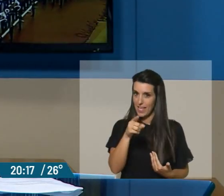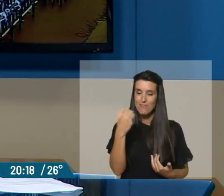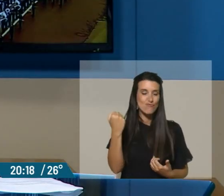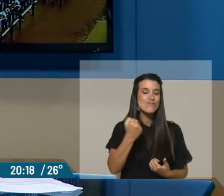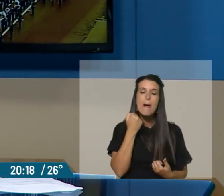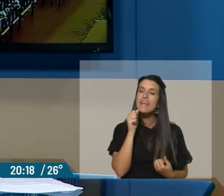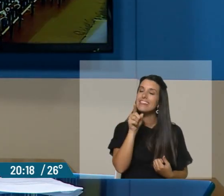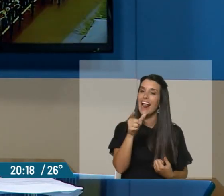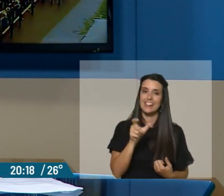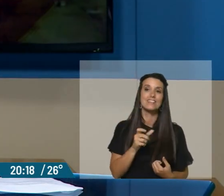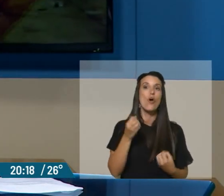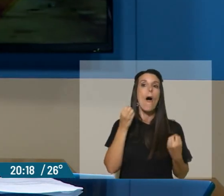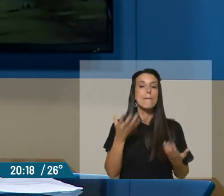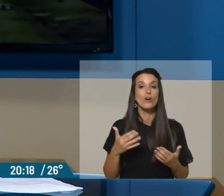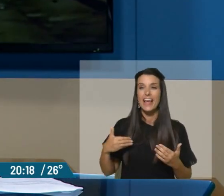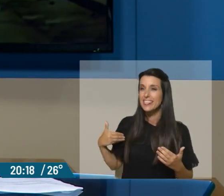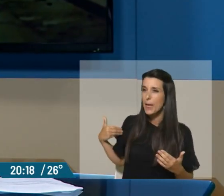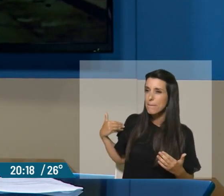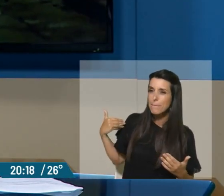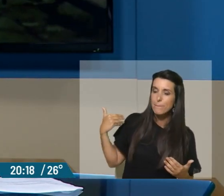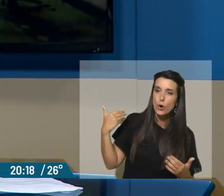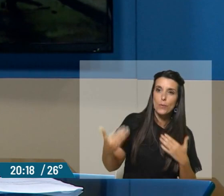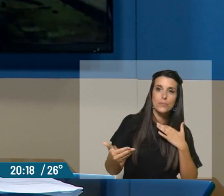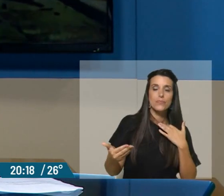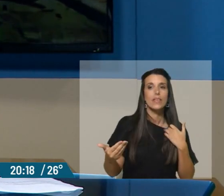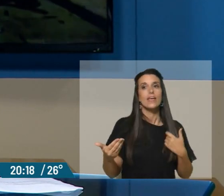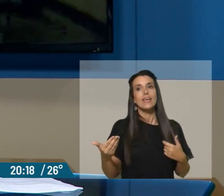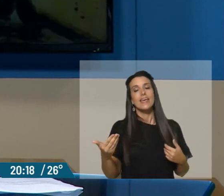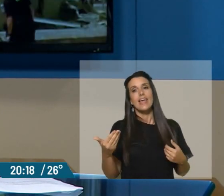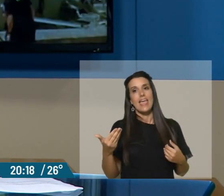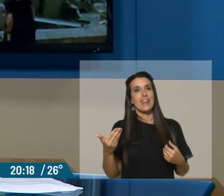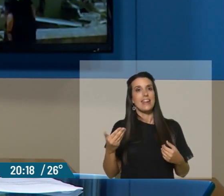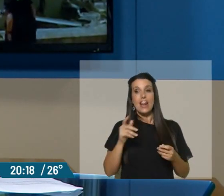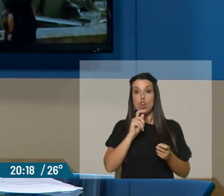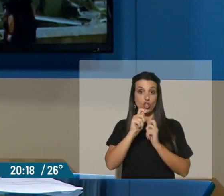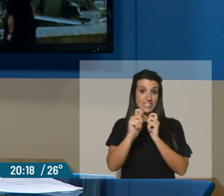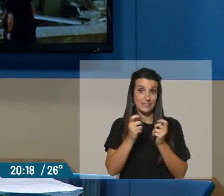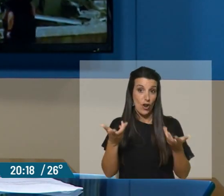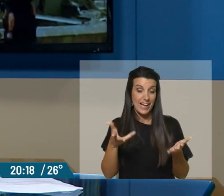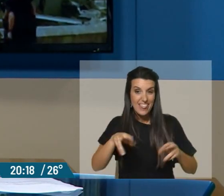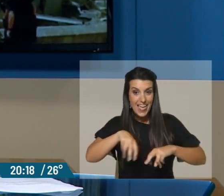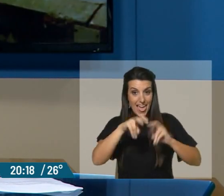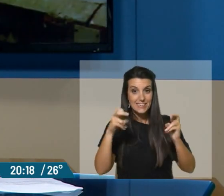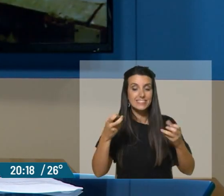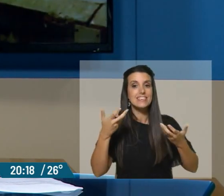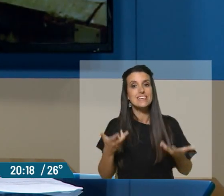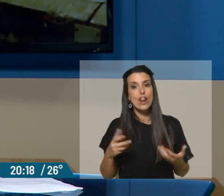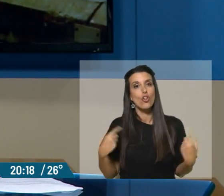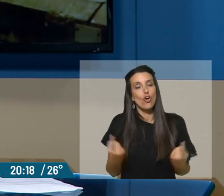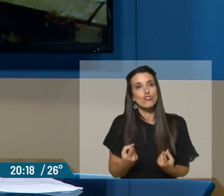clave porque durante todo el tiempo en el noticiero, en este espacio de análisis, tratamos de